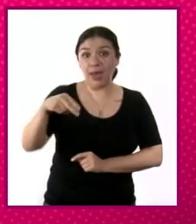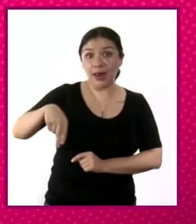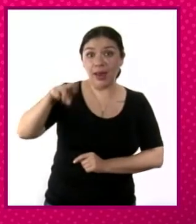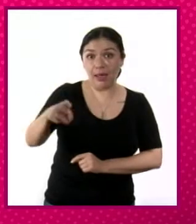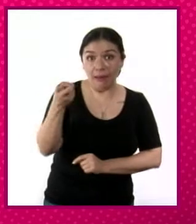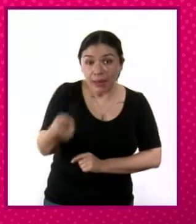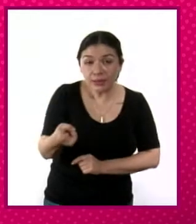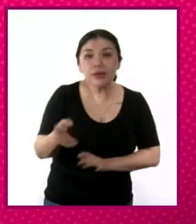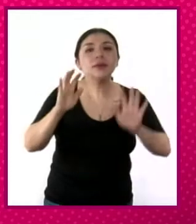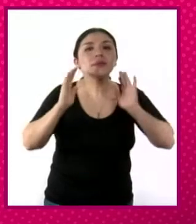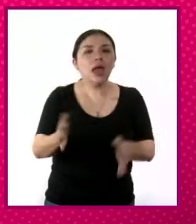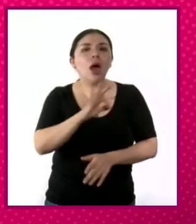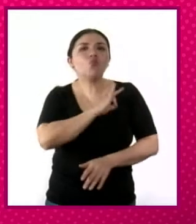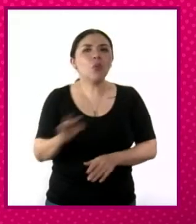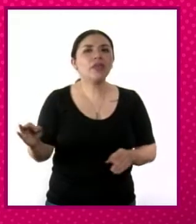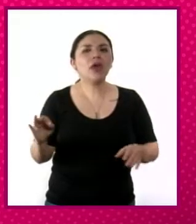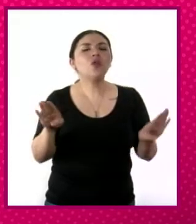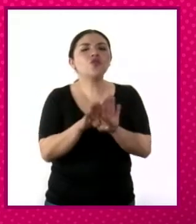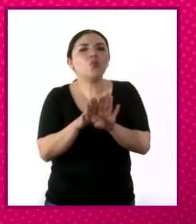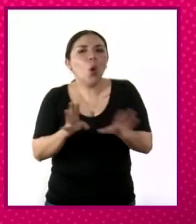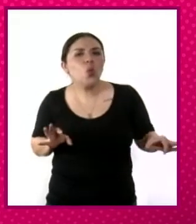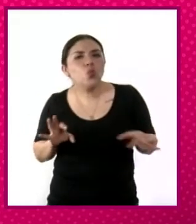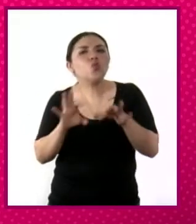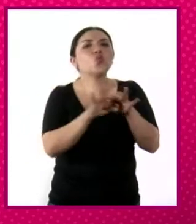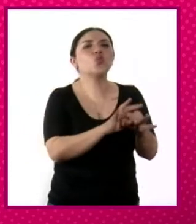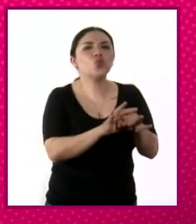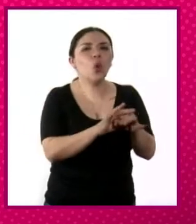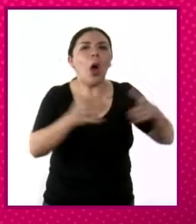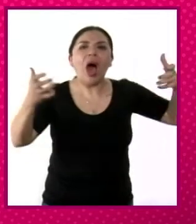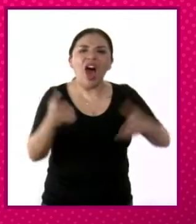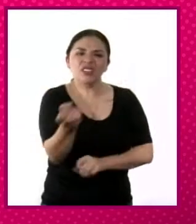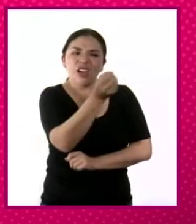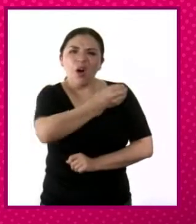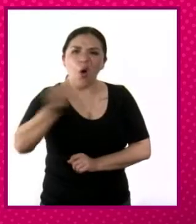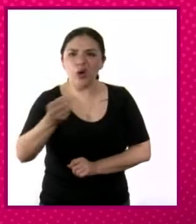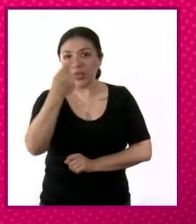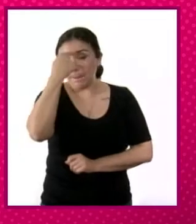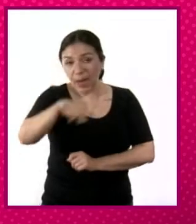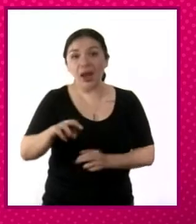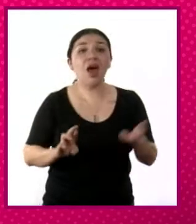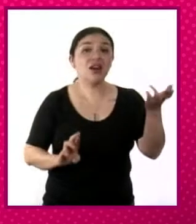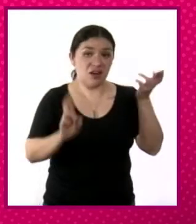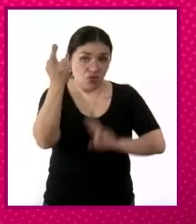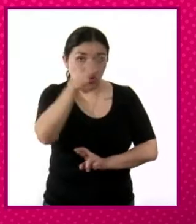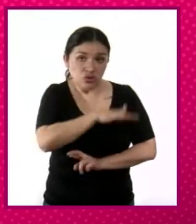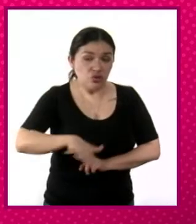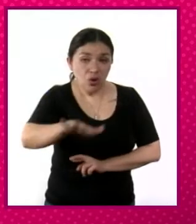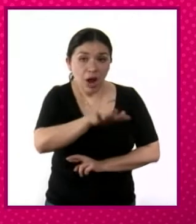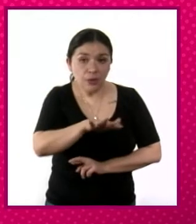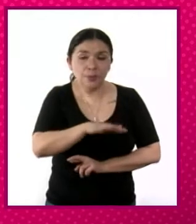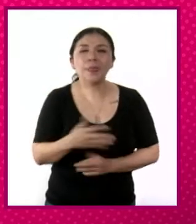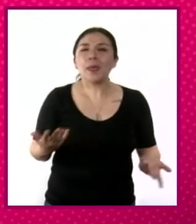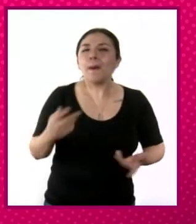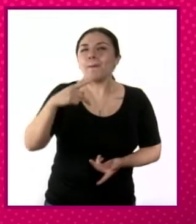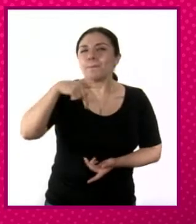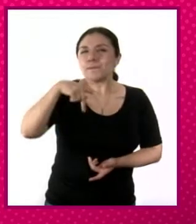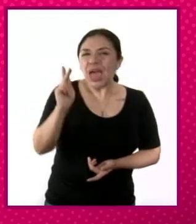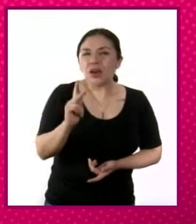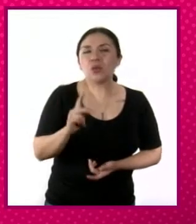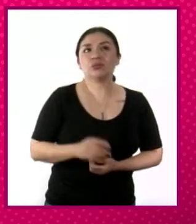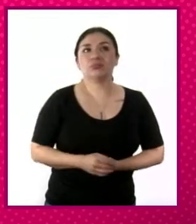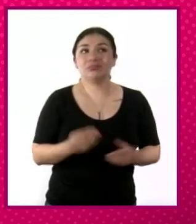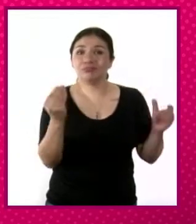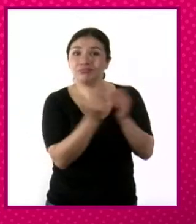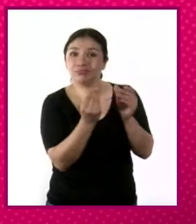permitió la cohesión, permitió la disciplina de los revolucionarios, pero al